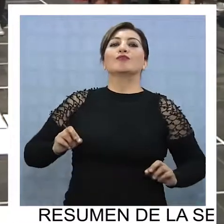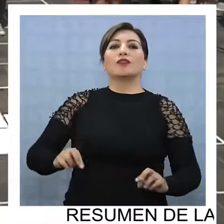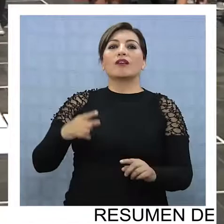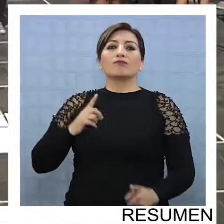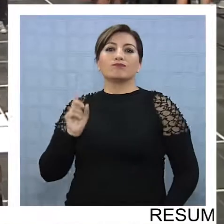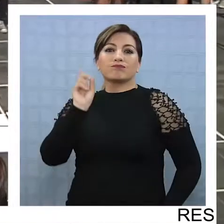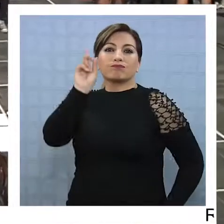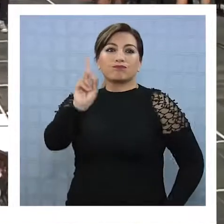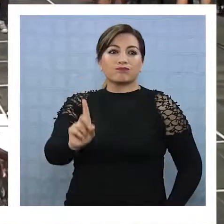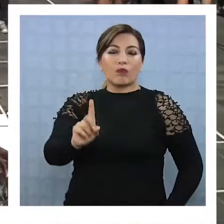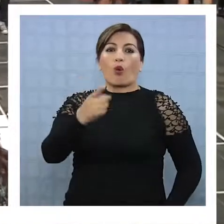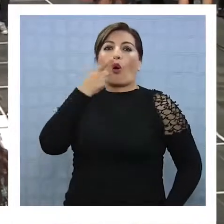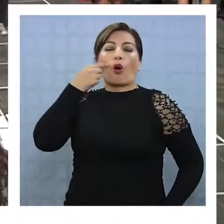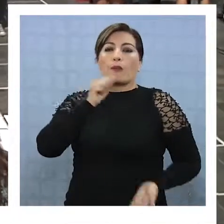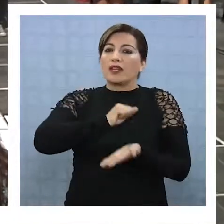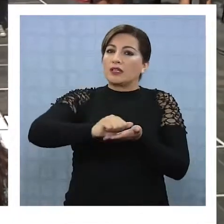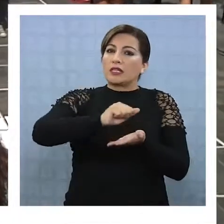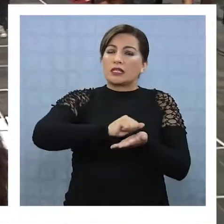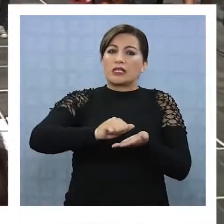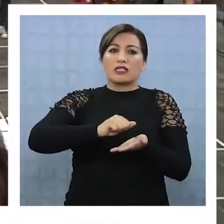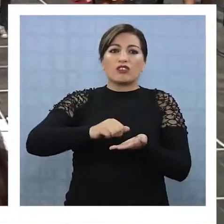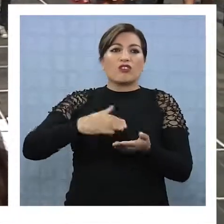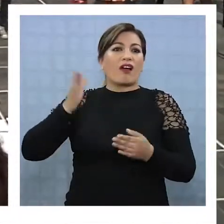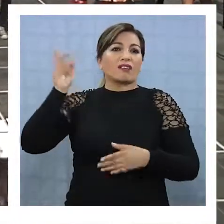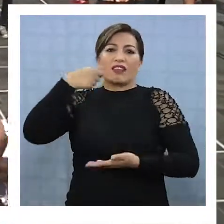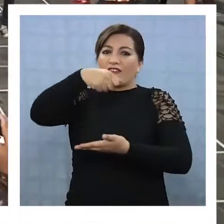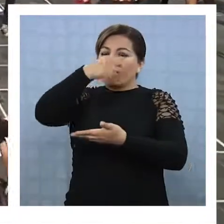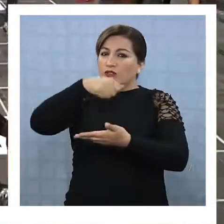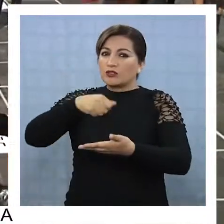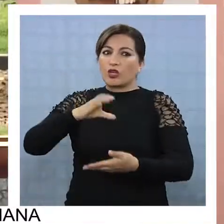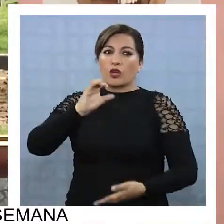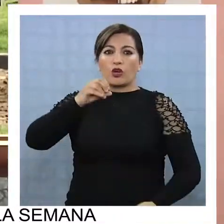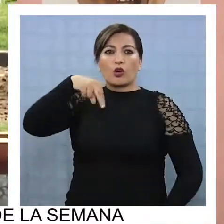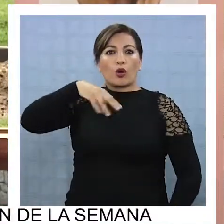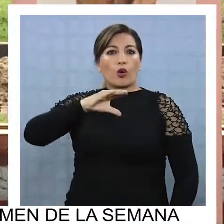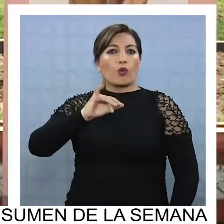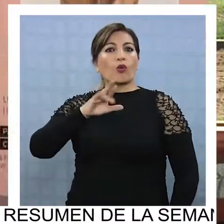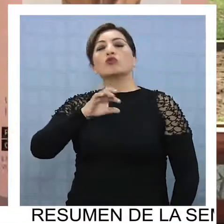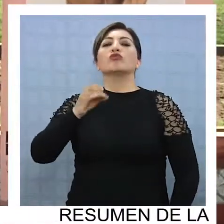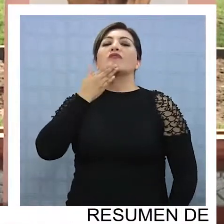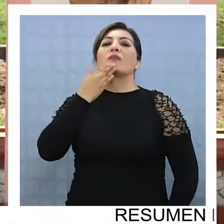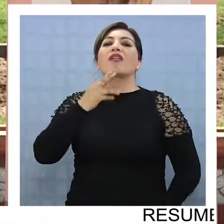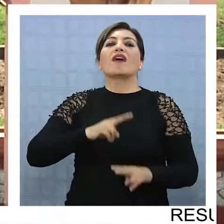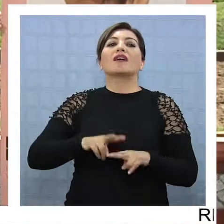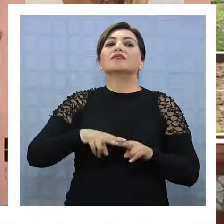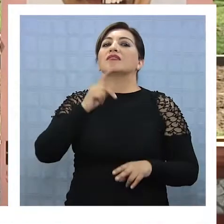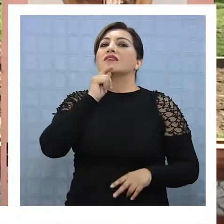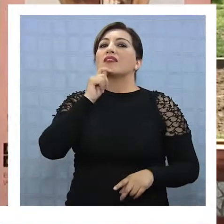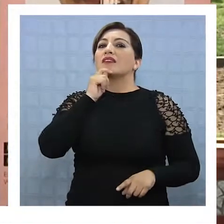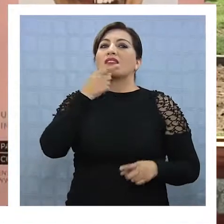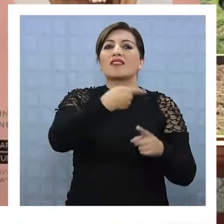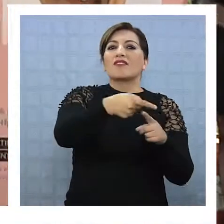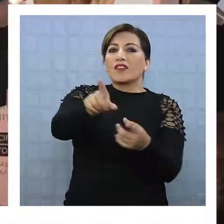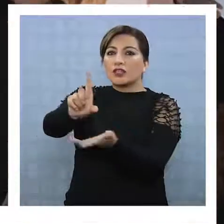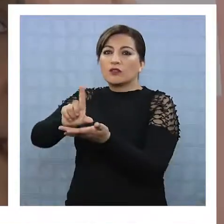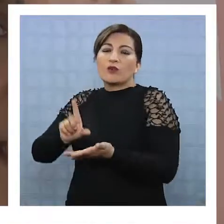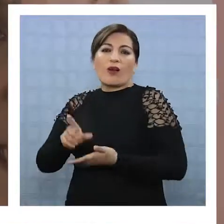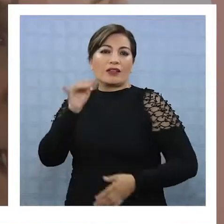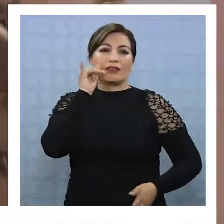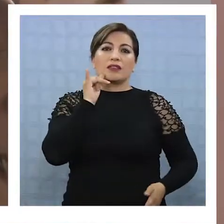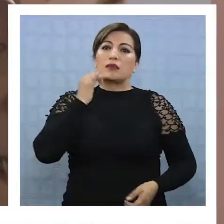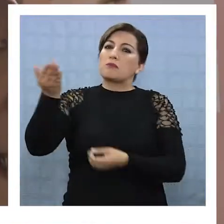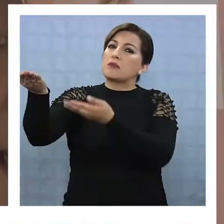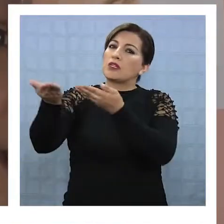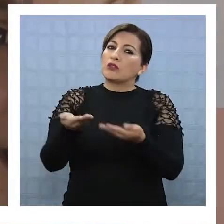En esta oportunidad estuvo presente uno de los escritores que ha sido jurado del concurso y también ha dictado talleres en las distintas localidades de la